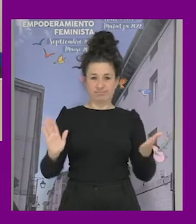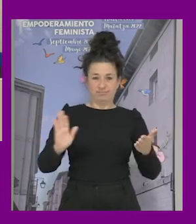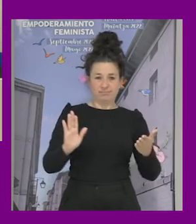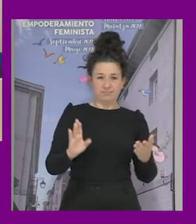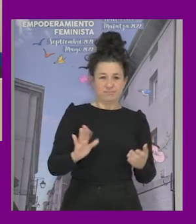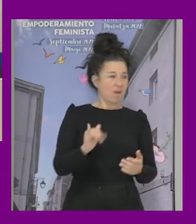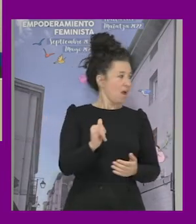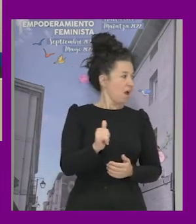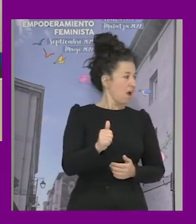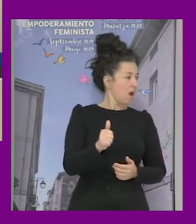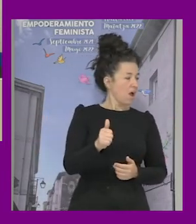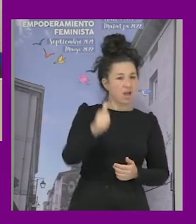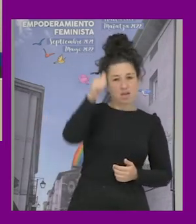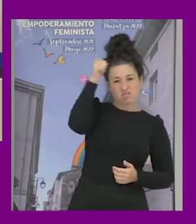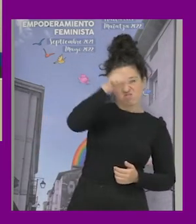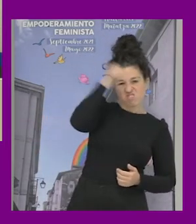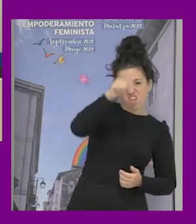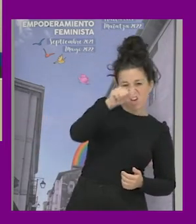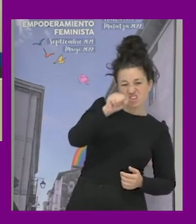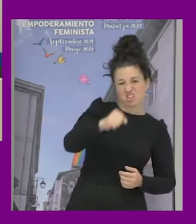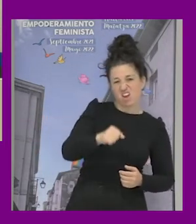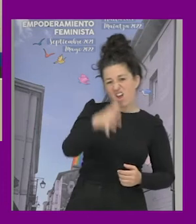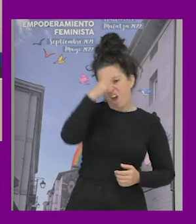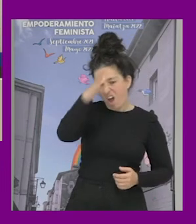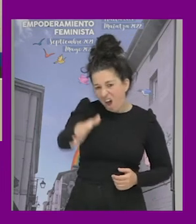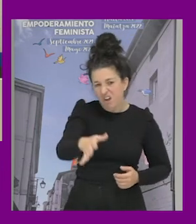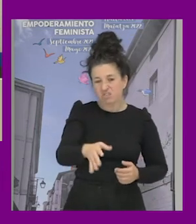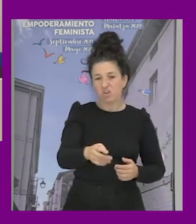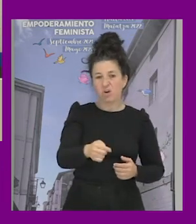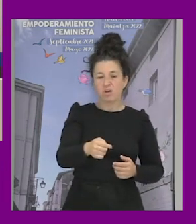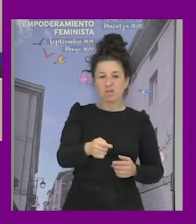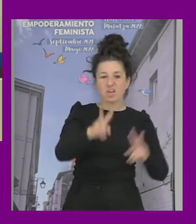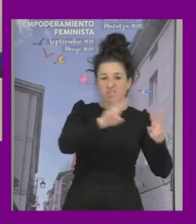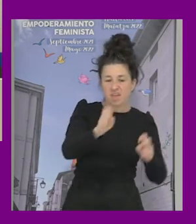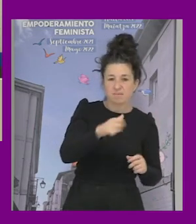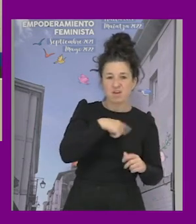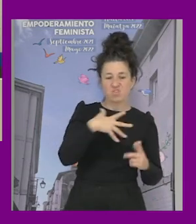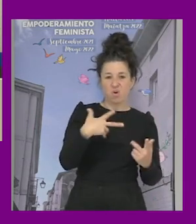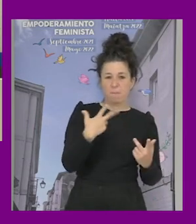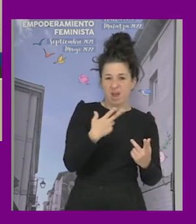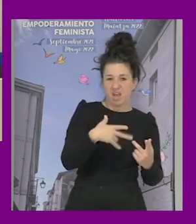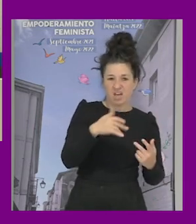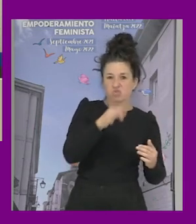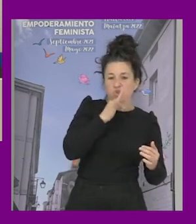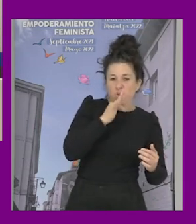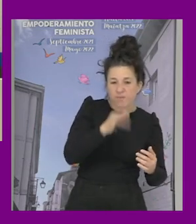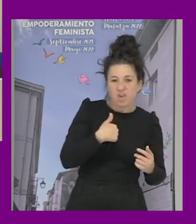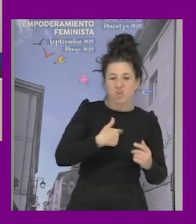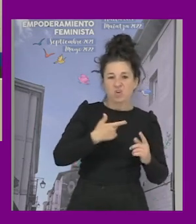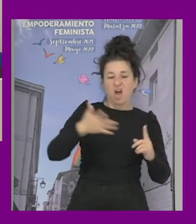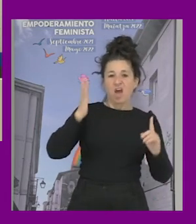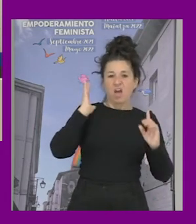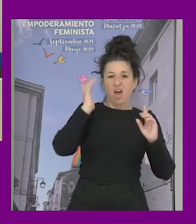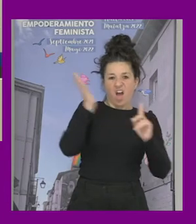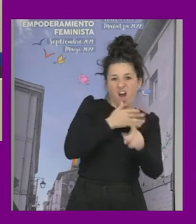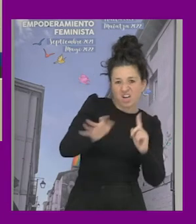unos tíos que están hasta las narices de ese tema que dicen estoy apto que me digas que soy un agresor no he estado con ninguna pareja y es la cuarta vez